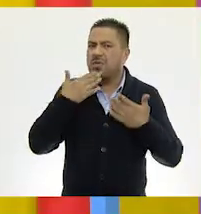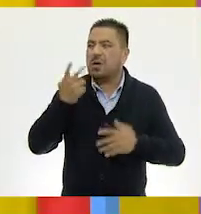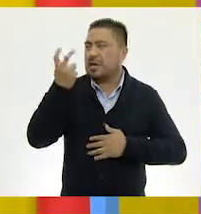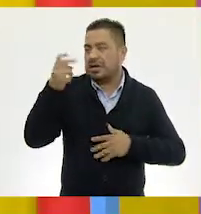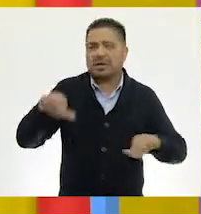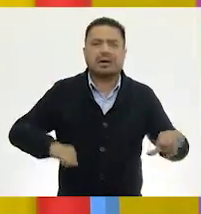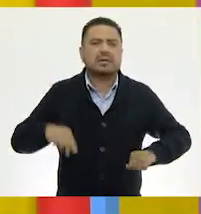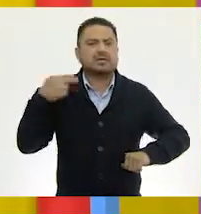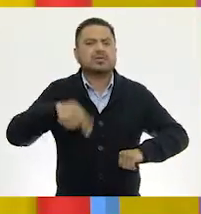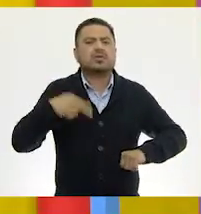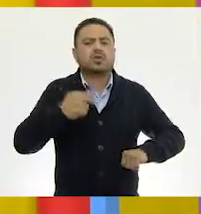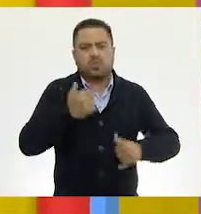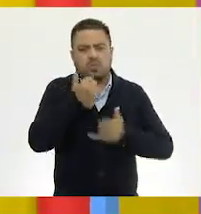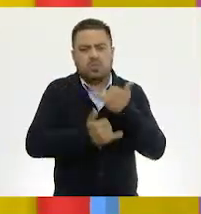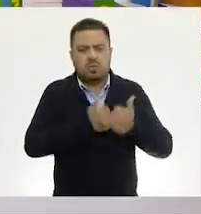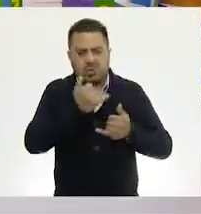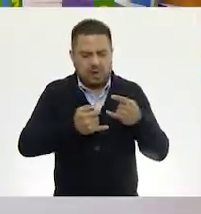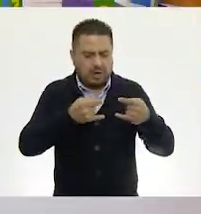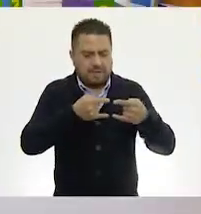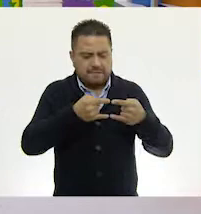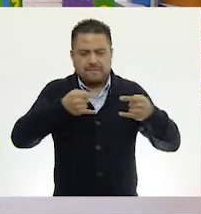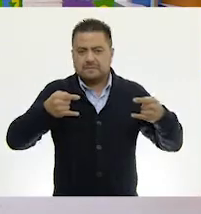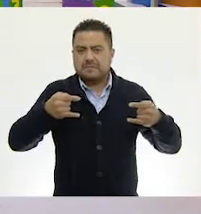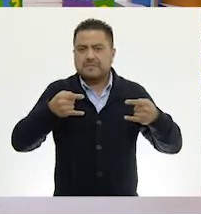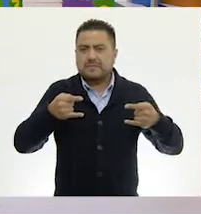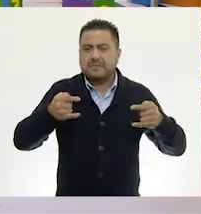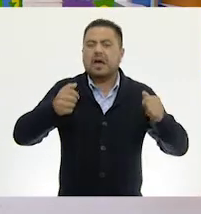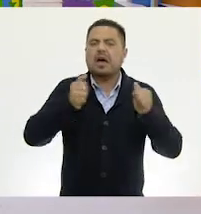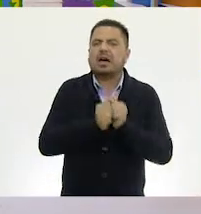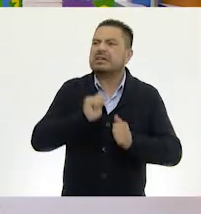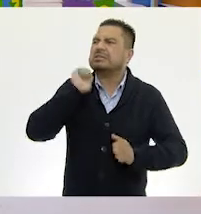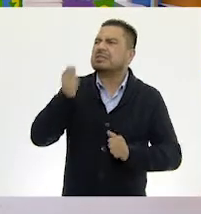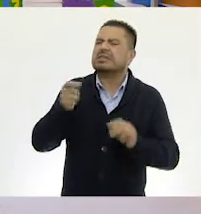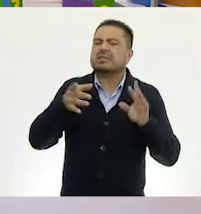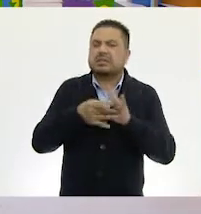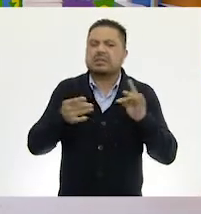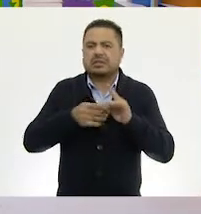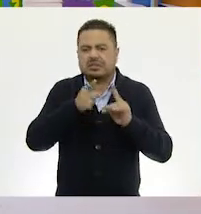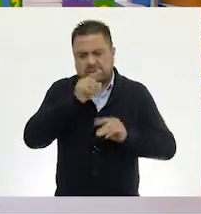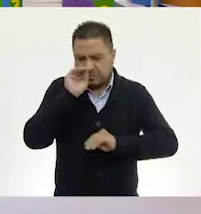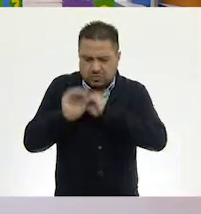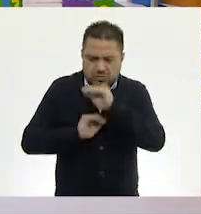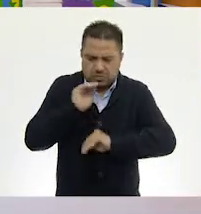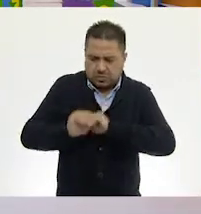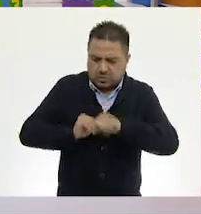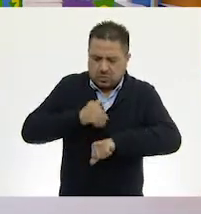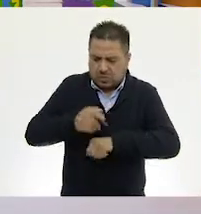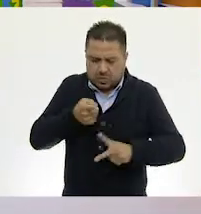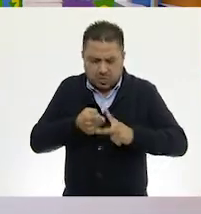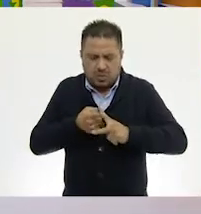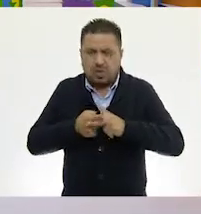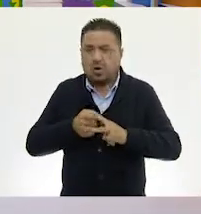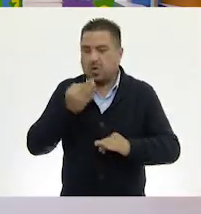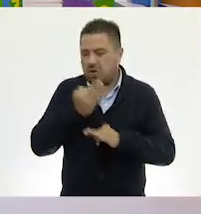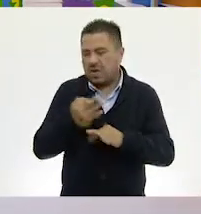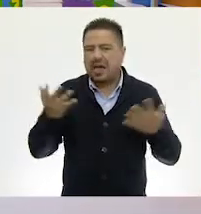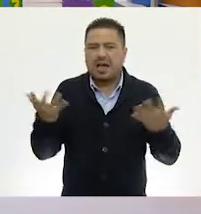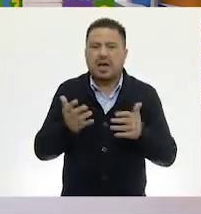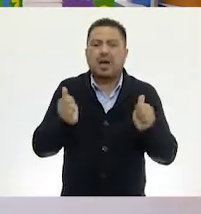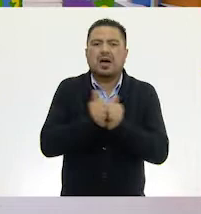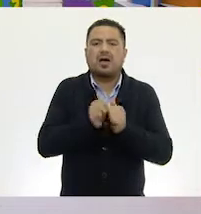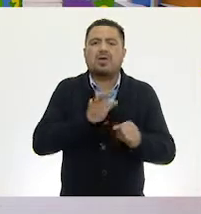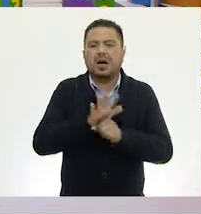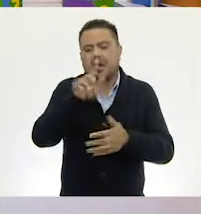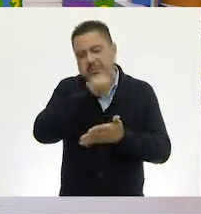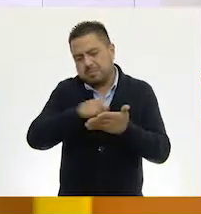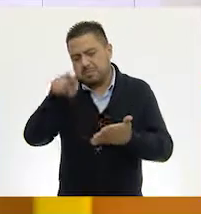esta actividad se llama el juego de los billetes y consiste en que vamos a construir cantidades como lo hemos estado realizando por medio